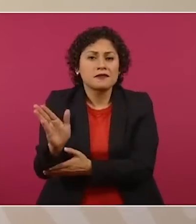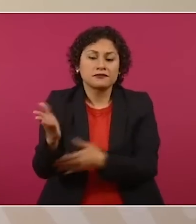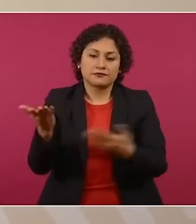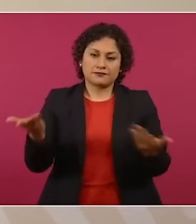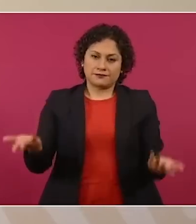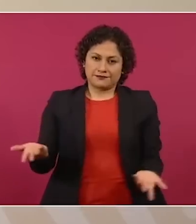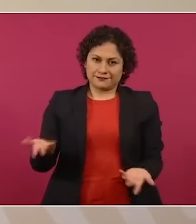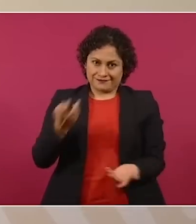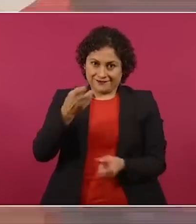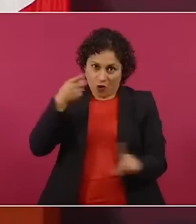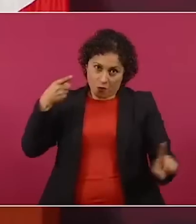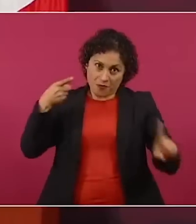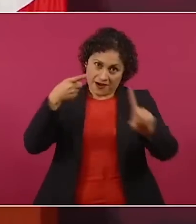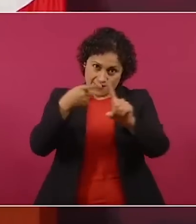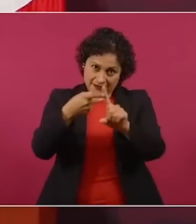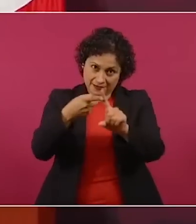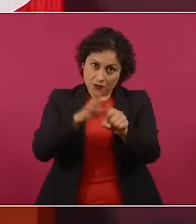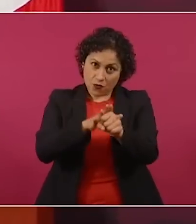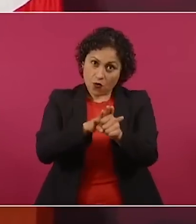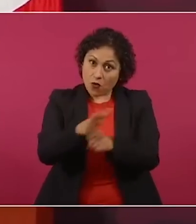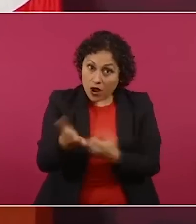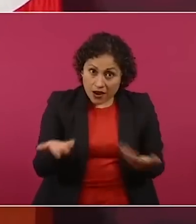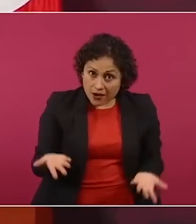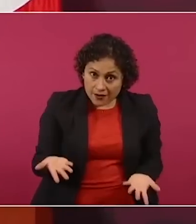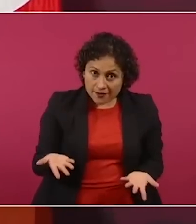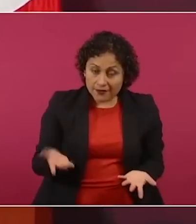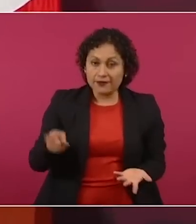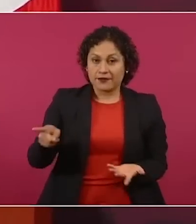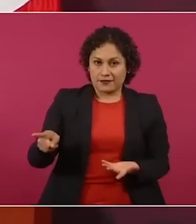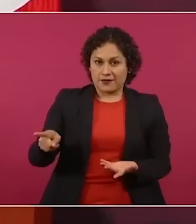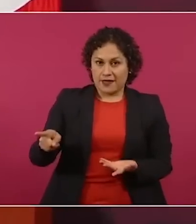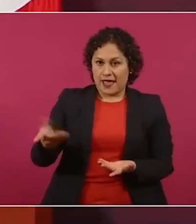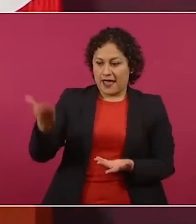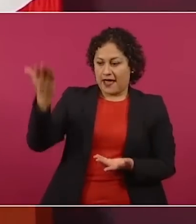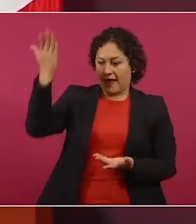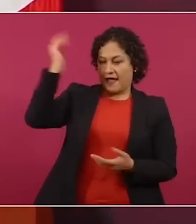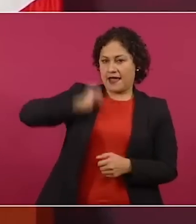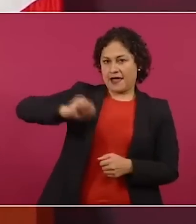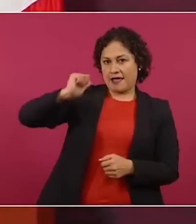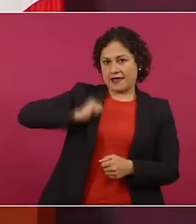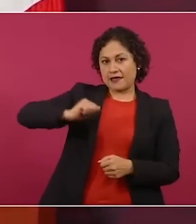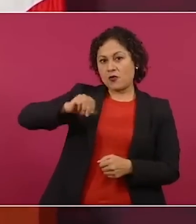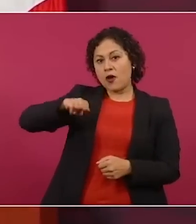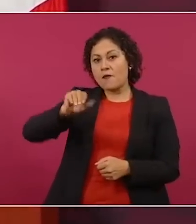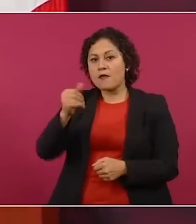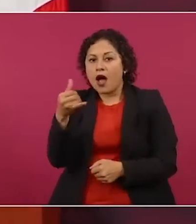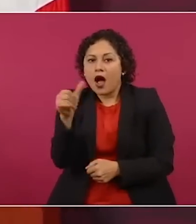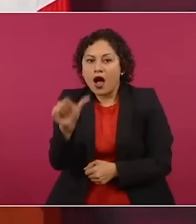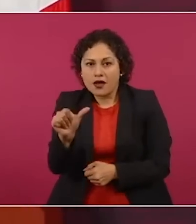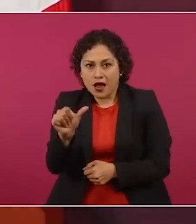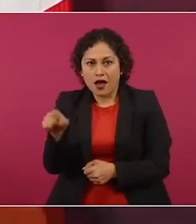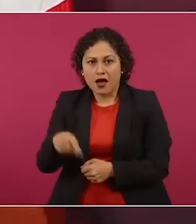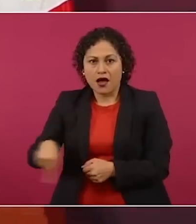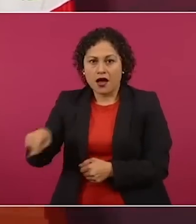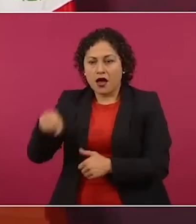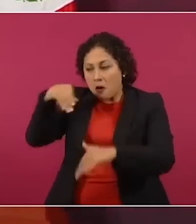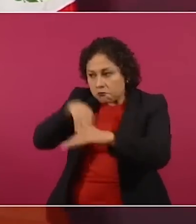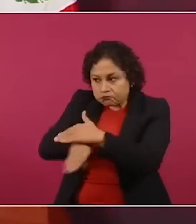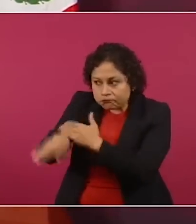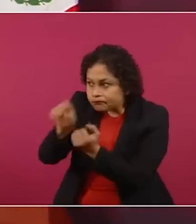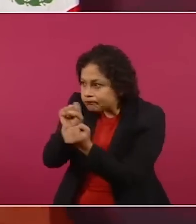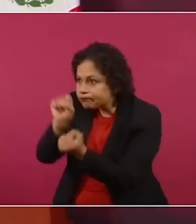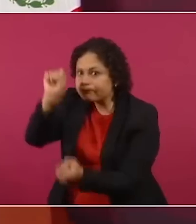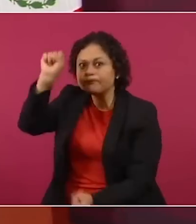antiguas ciudades mayas, comunicar el sudeste, fomentar el